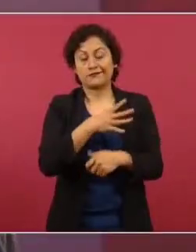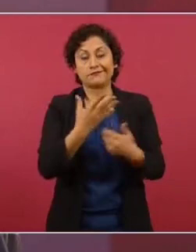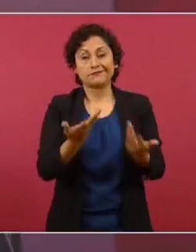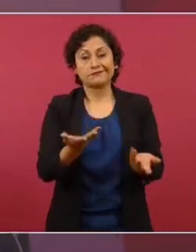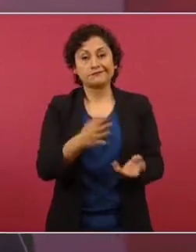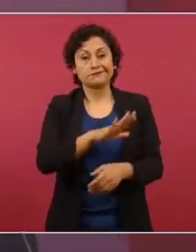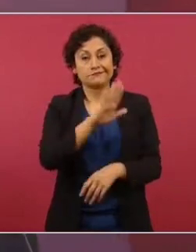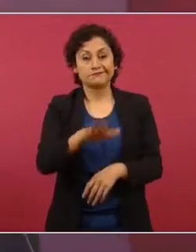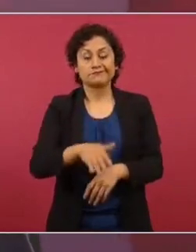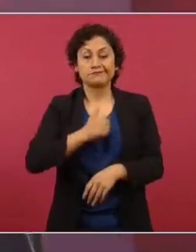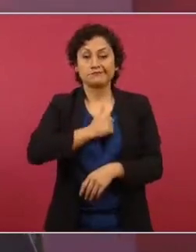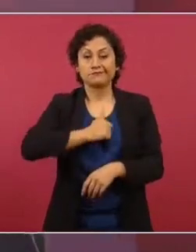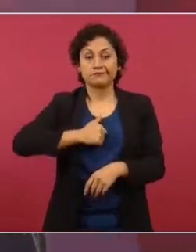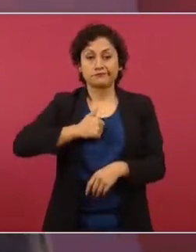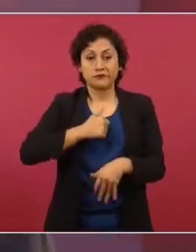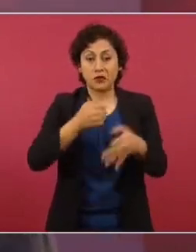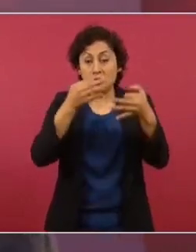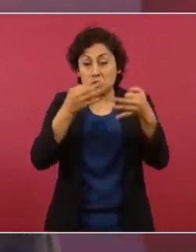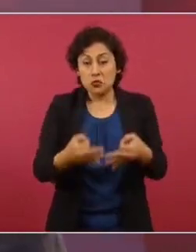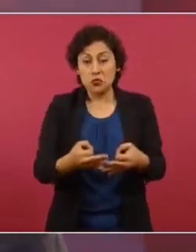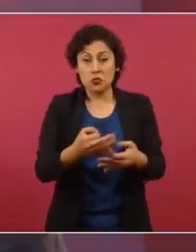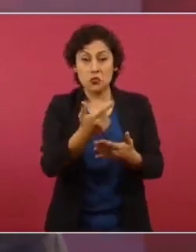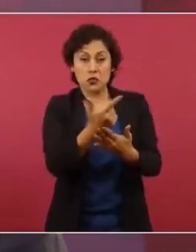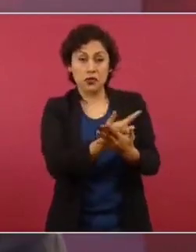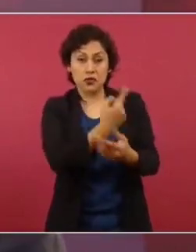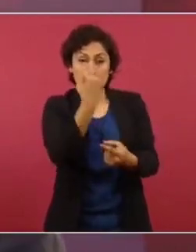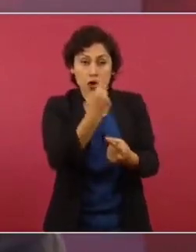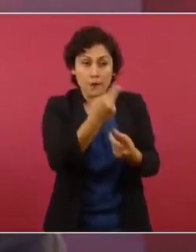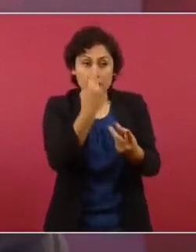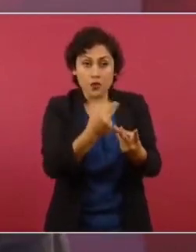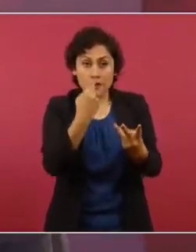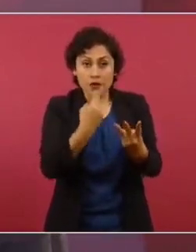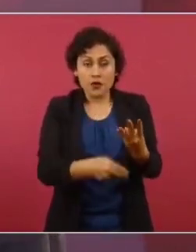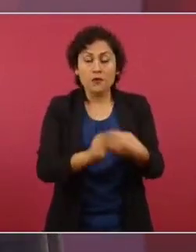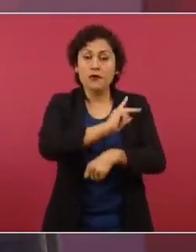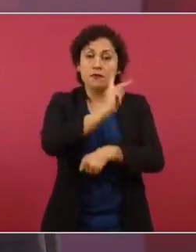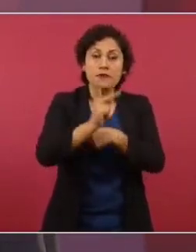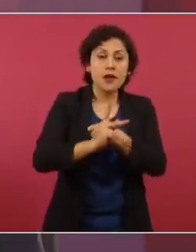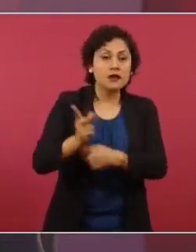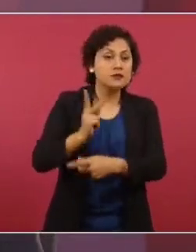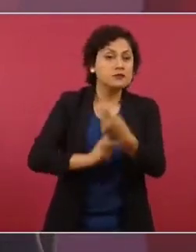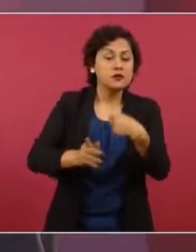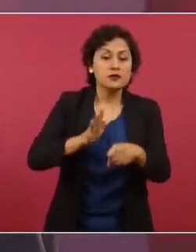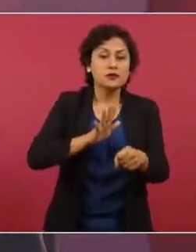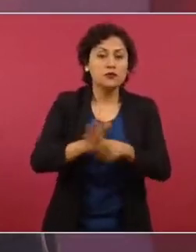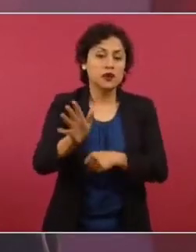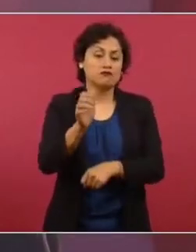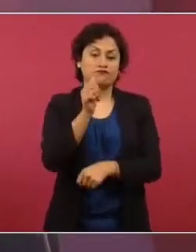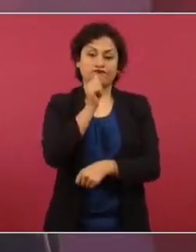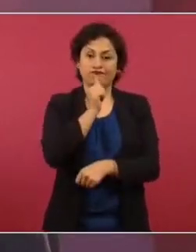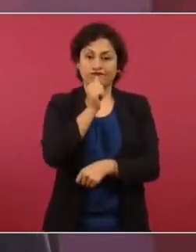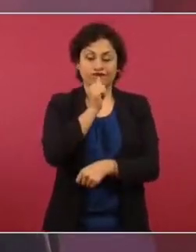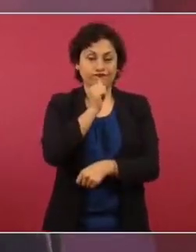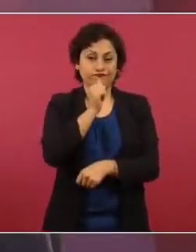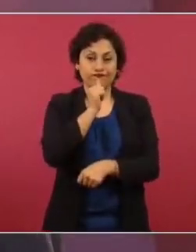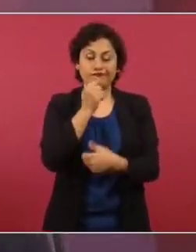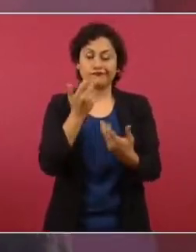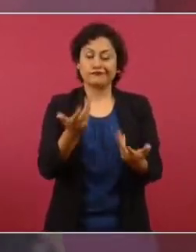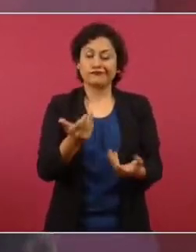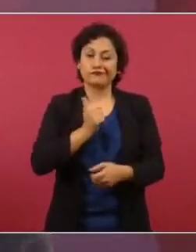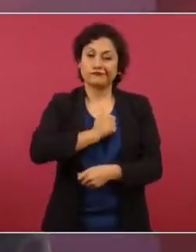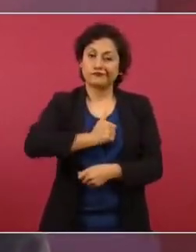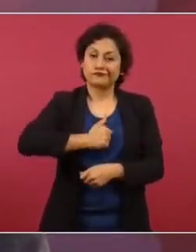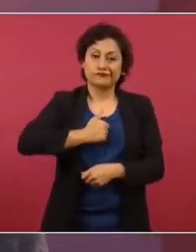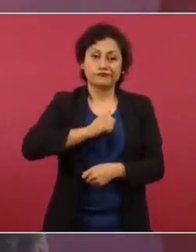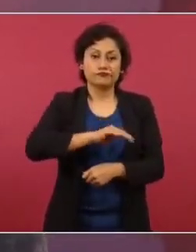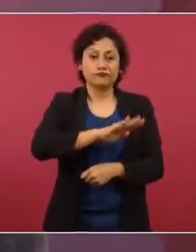exactamente los nombres y la nacionalidad de los que lamentablemente perdieron la vida. Es